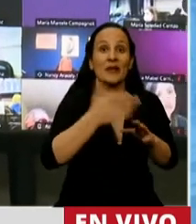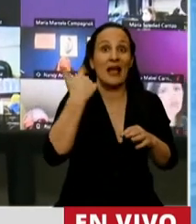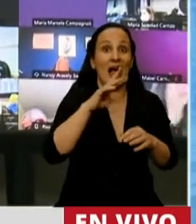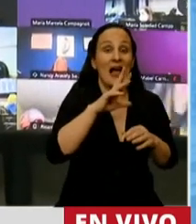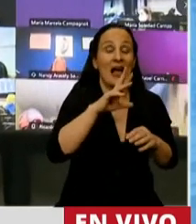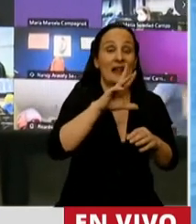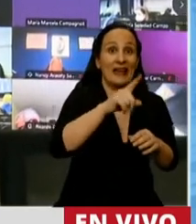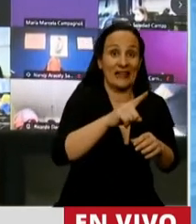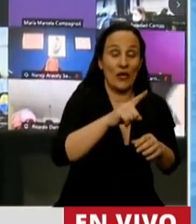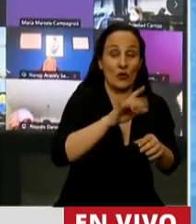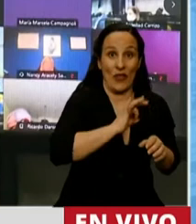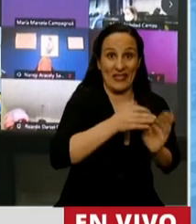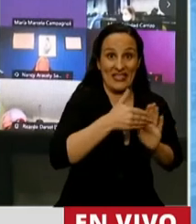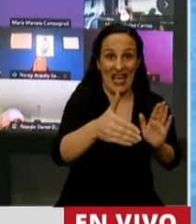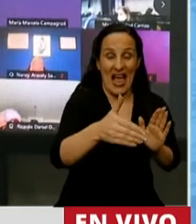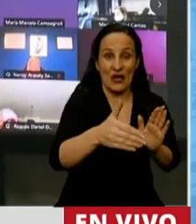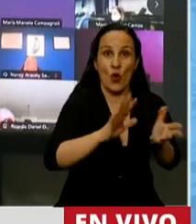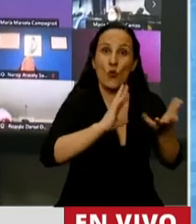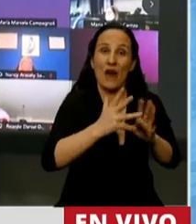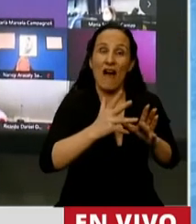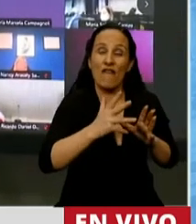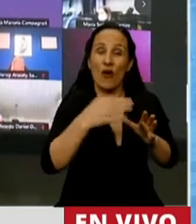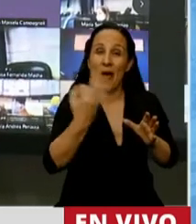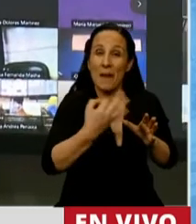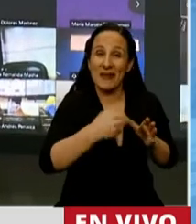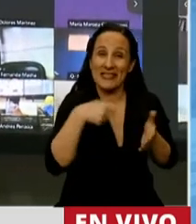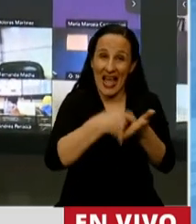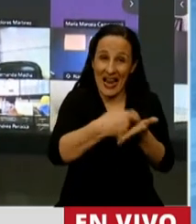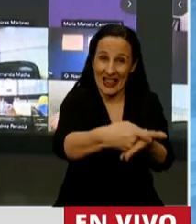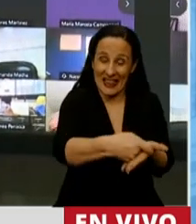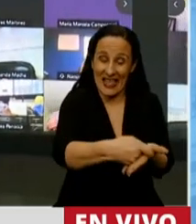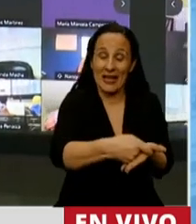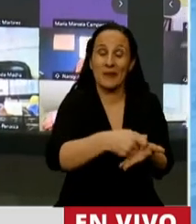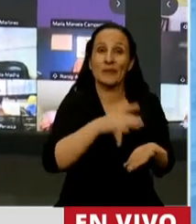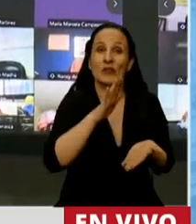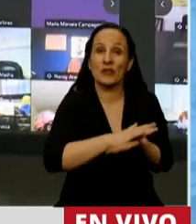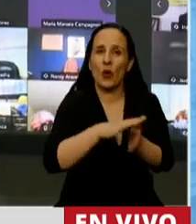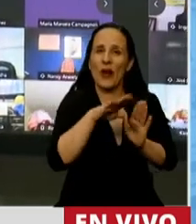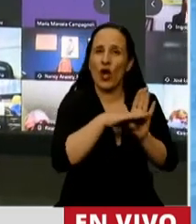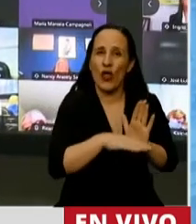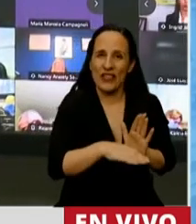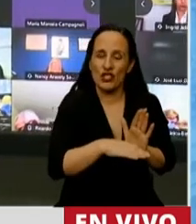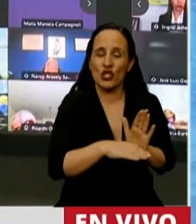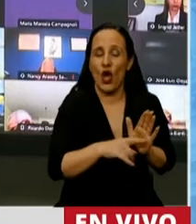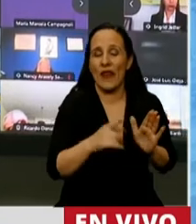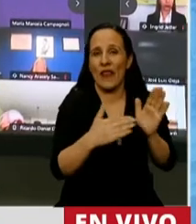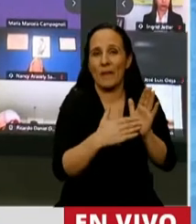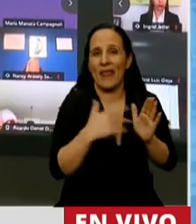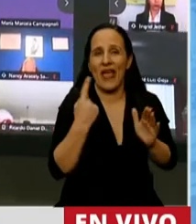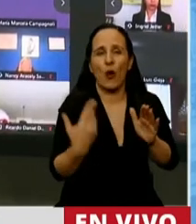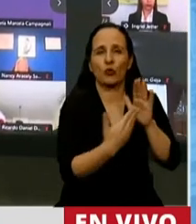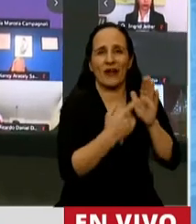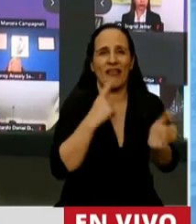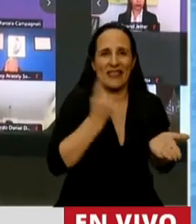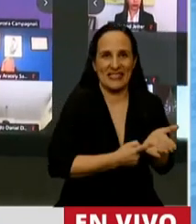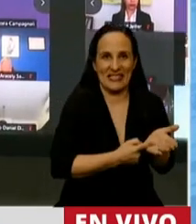2020, del 2020, un régimen especial de regularización de obligaciones en las condiciones que establezca la autoridad de aplicación. Los